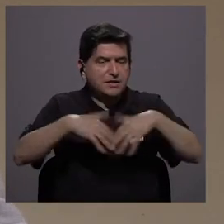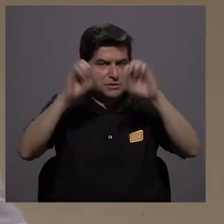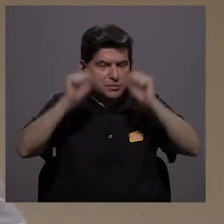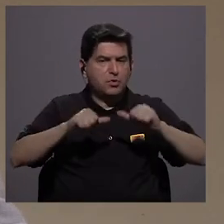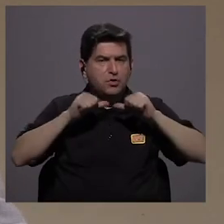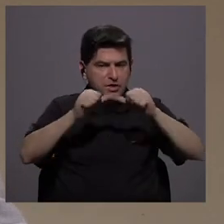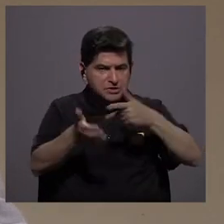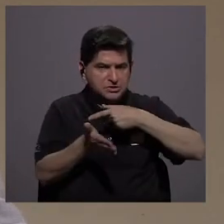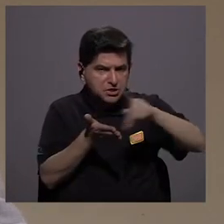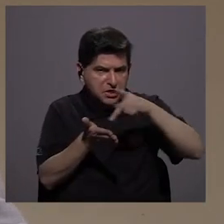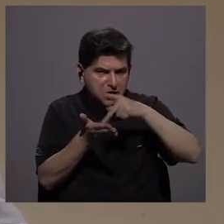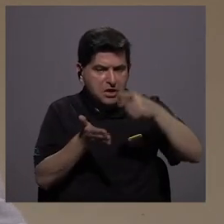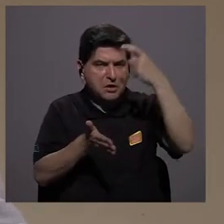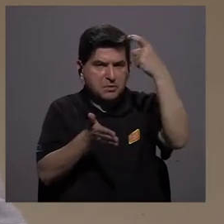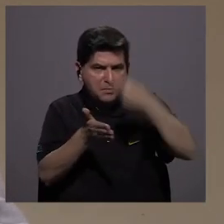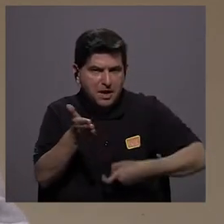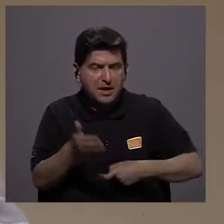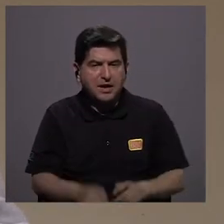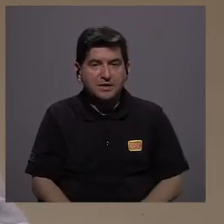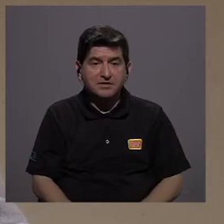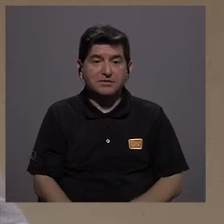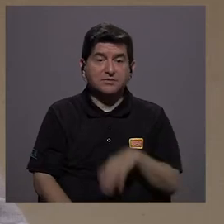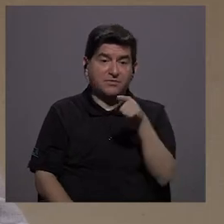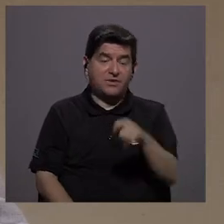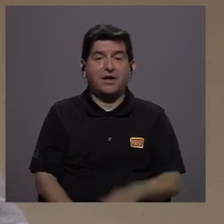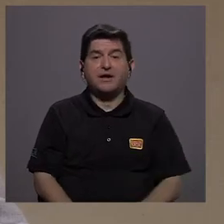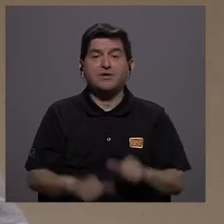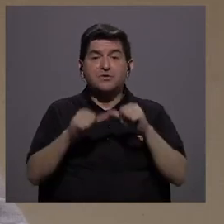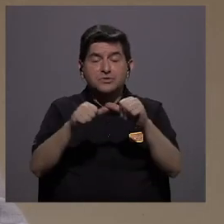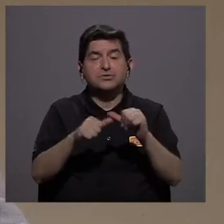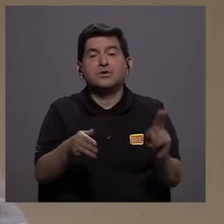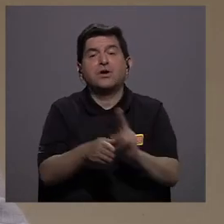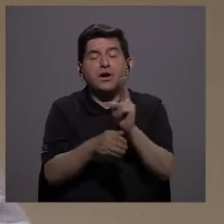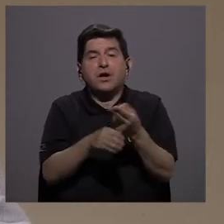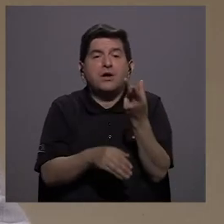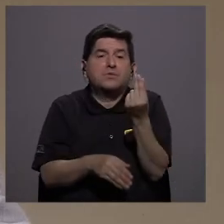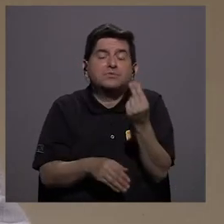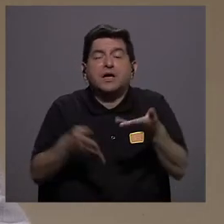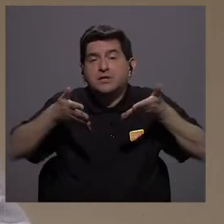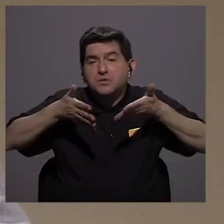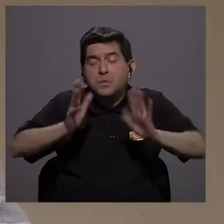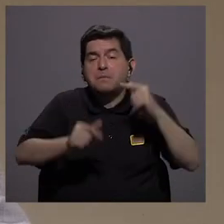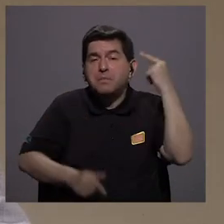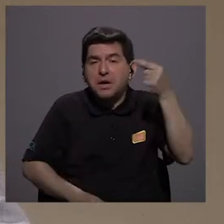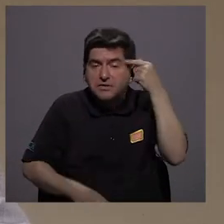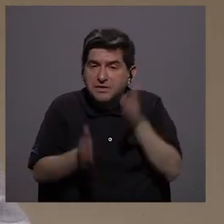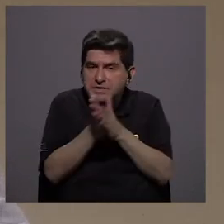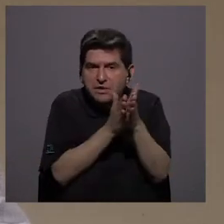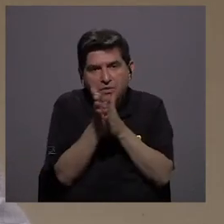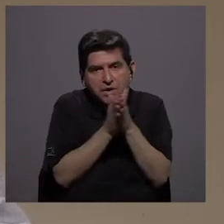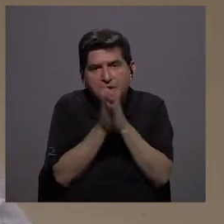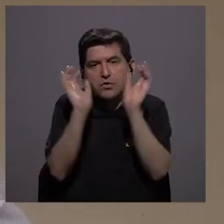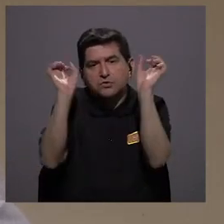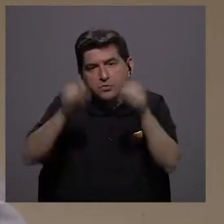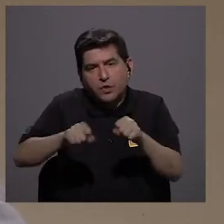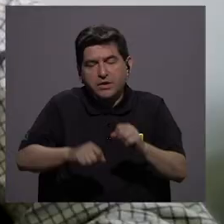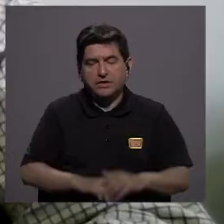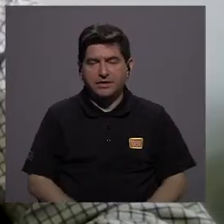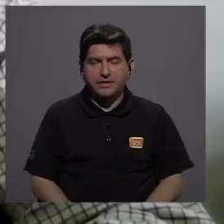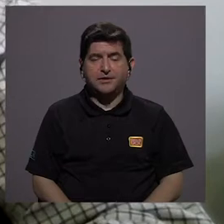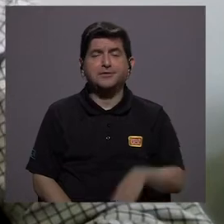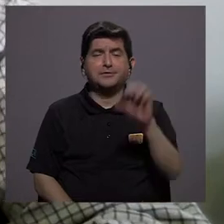que esas empresas que podrían seguir pagando impuestos, como dicen, siguen dándole vuelta a la plata, mientras el gobierno pudo haber aprovechado.